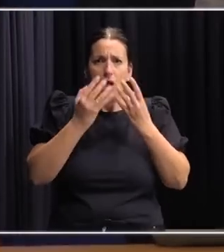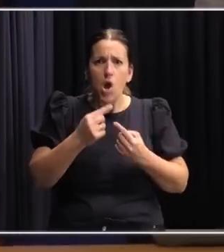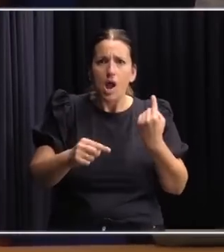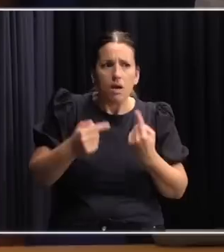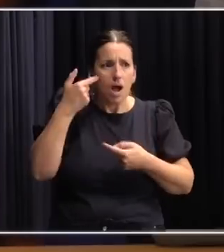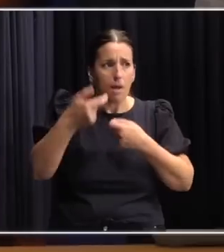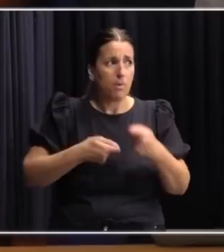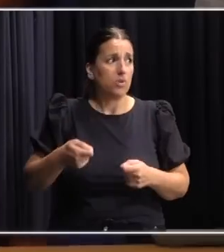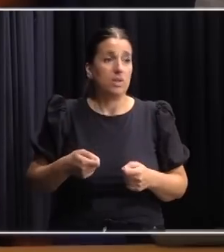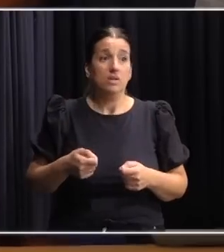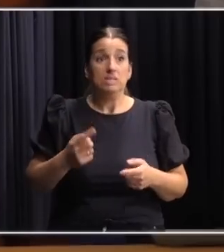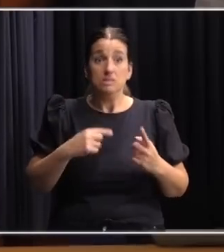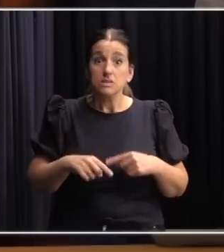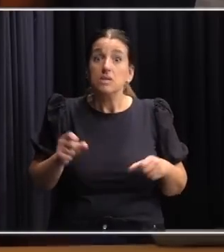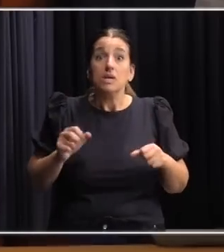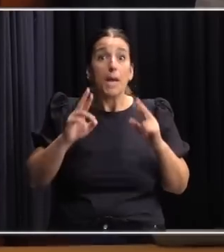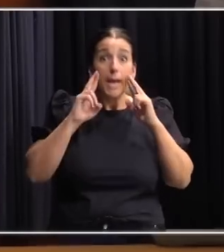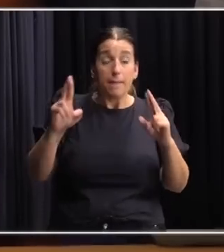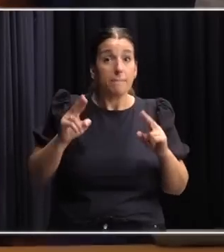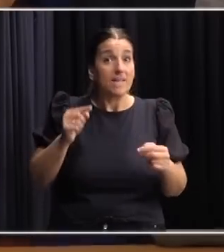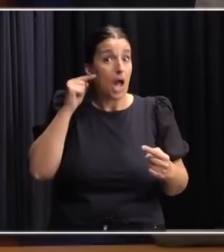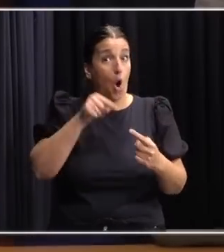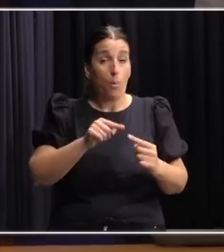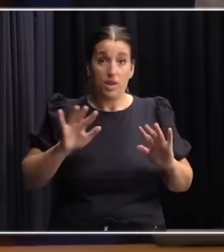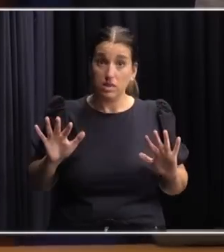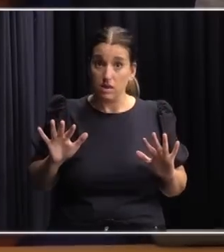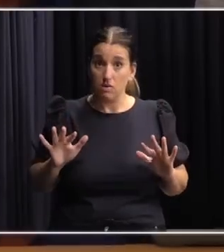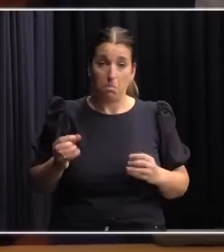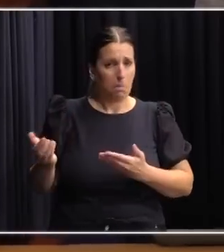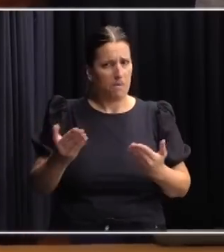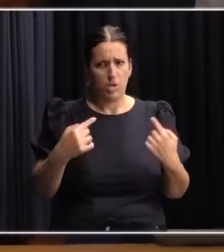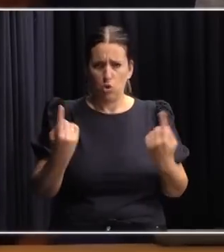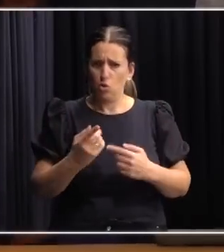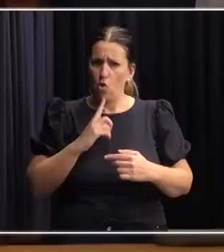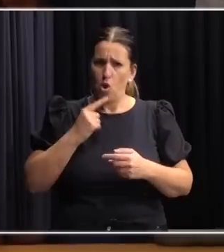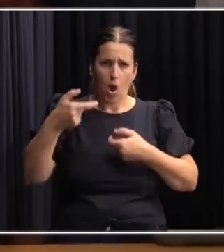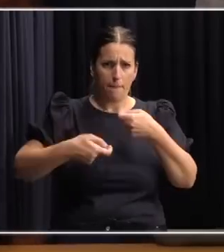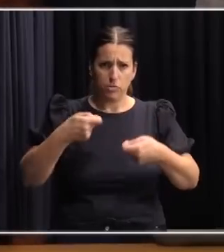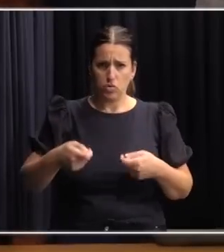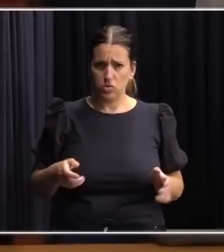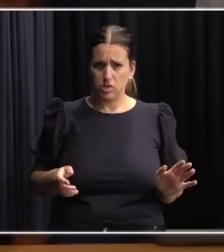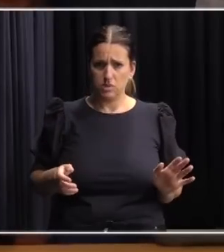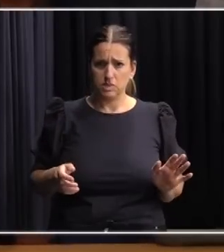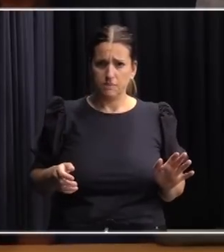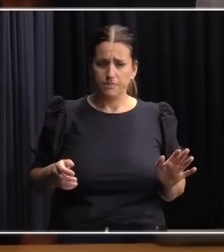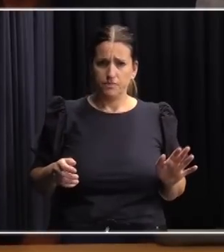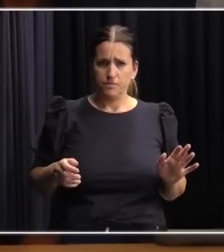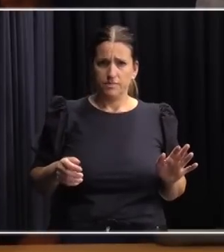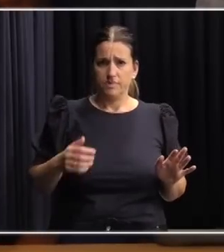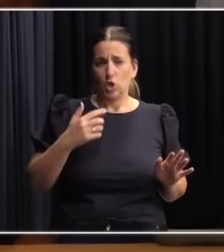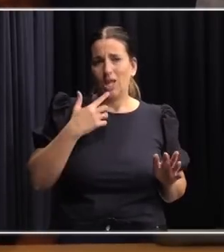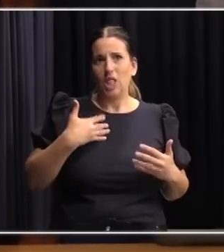se guarda la armonía que necesita este proyecto de ley bienvenido hay que voy a hablar de las perillas